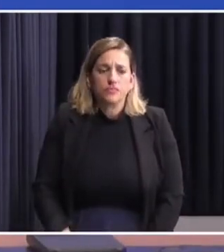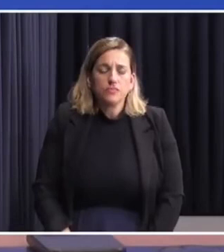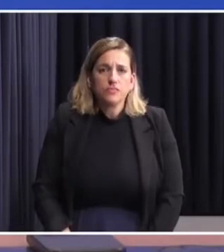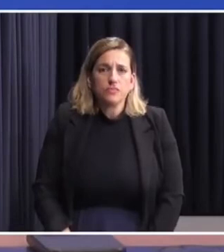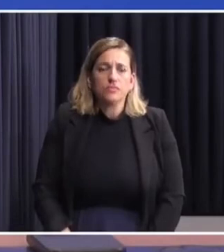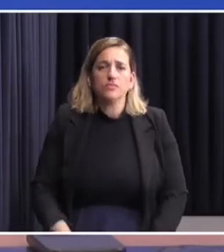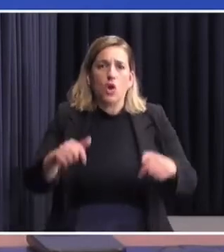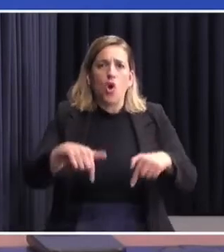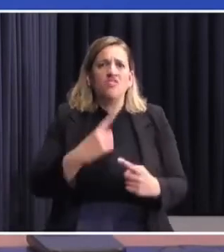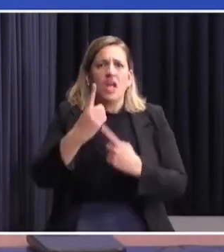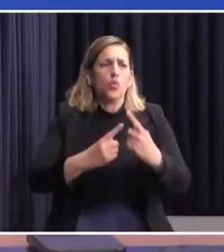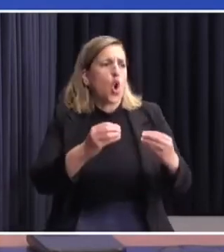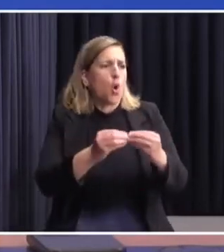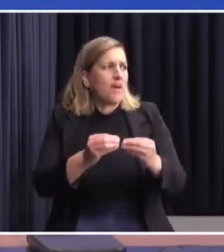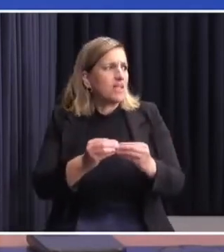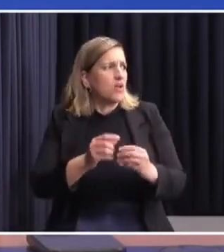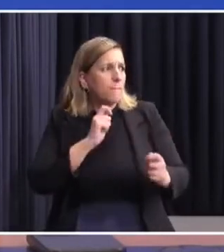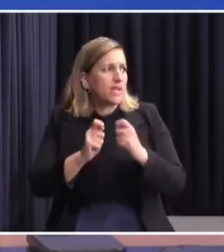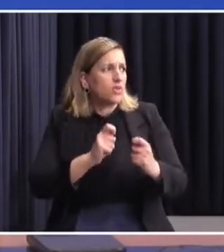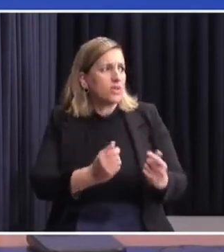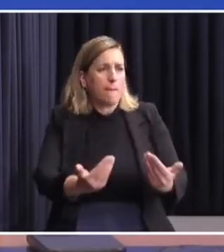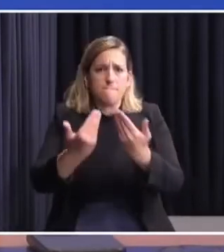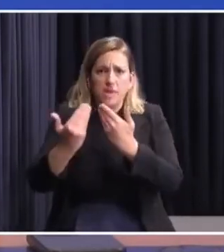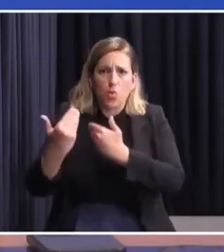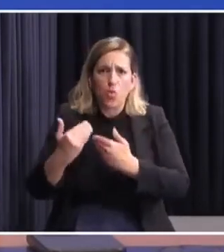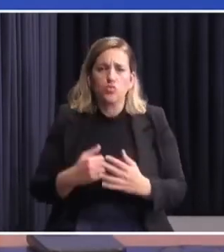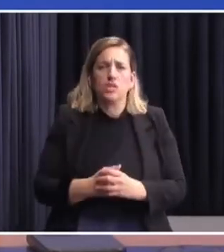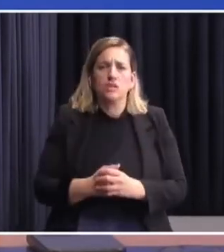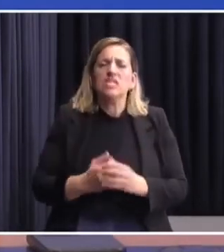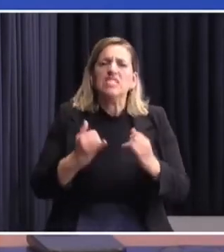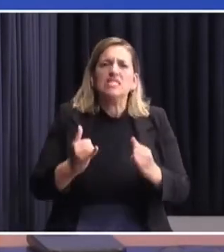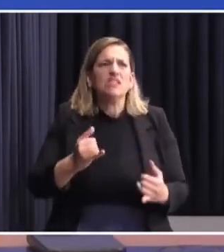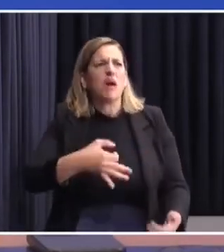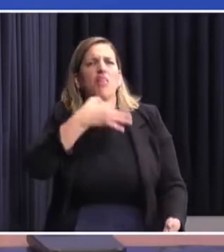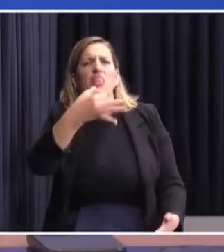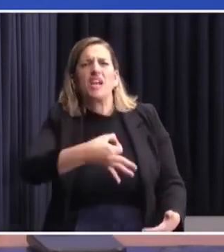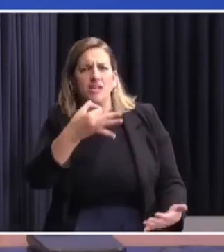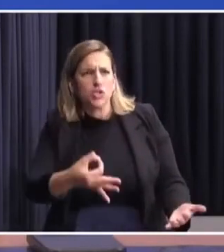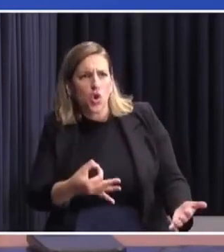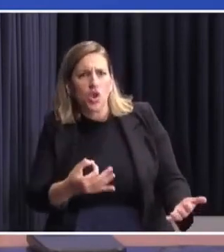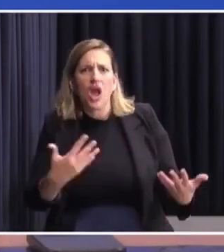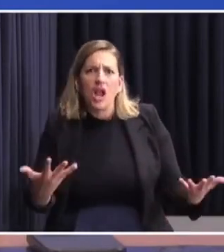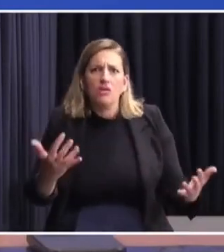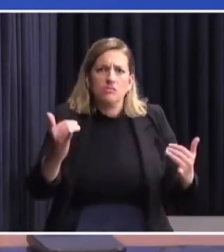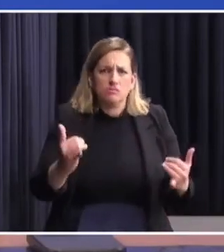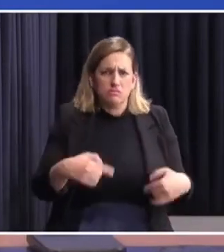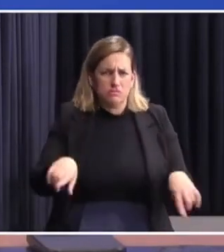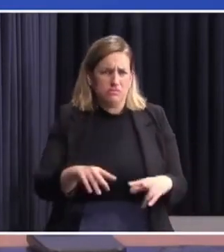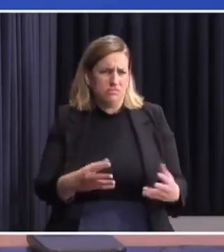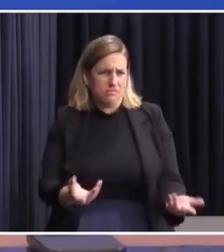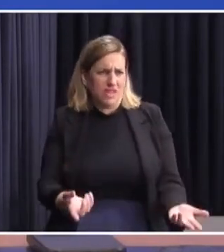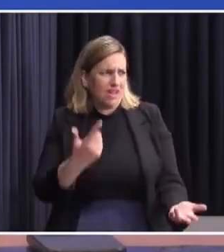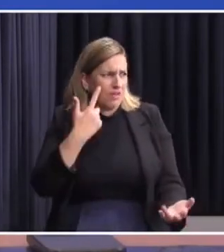Hoy algunos de sus colegas me preguntaban si íbamos a hacer declaraciones, nos hemos visto